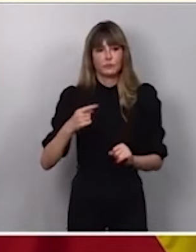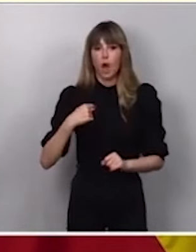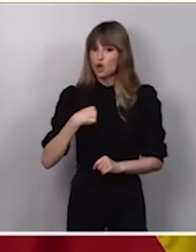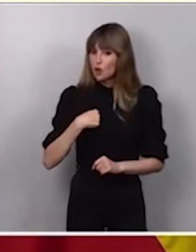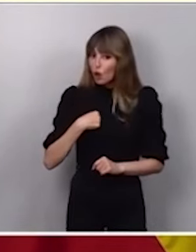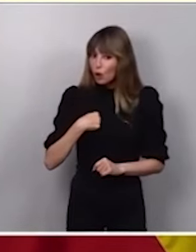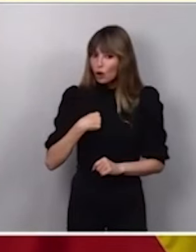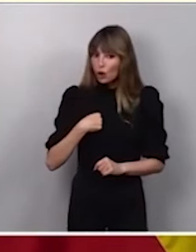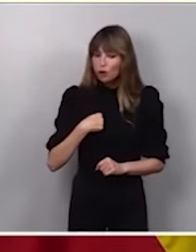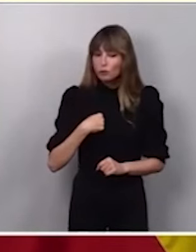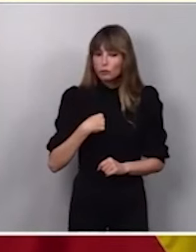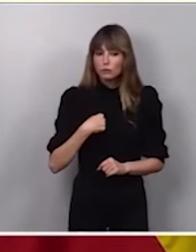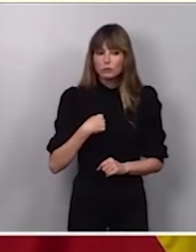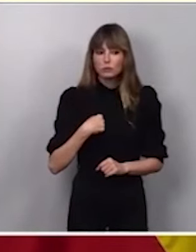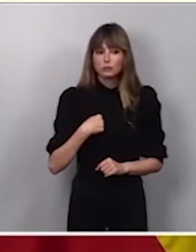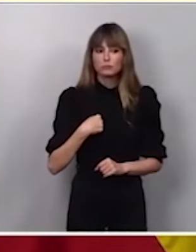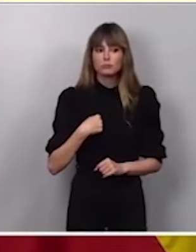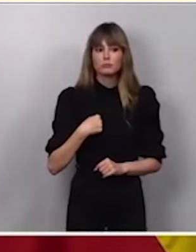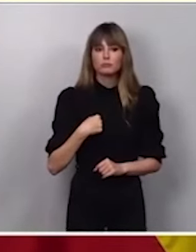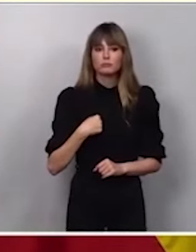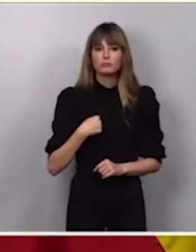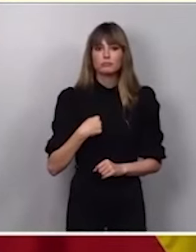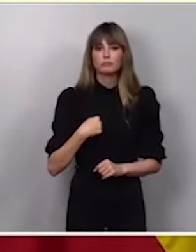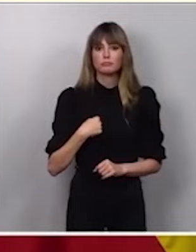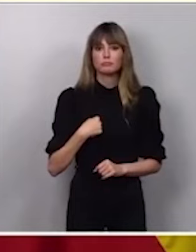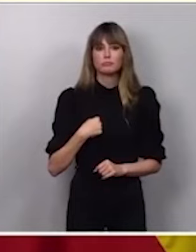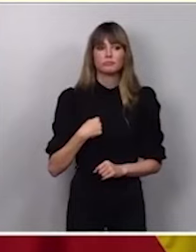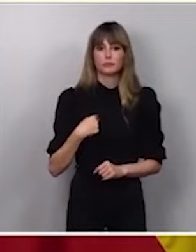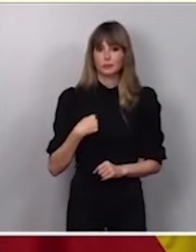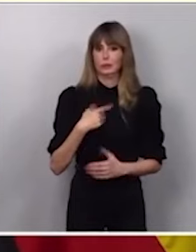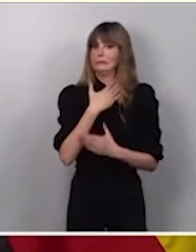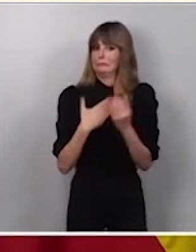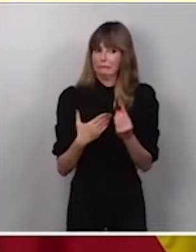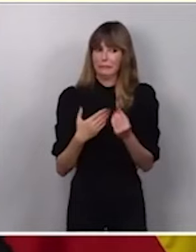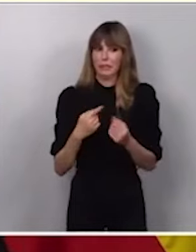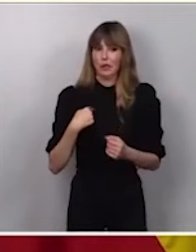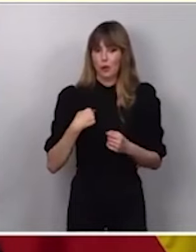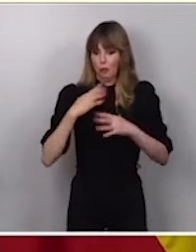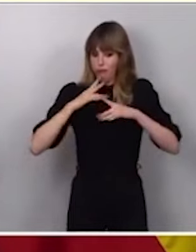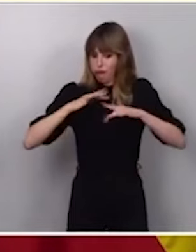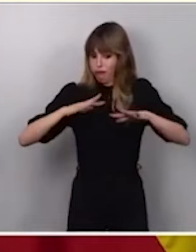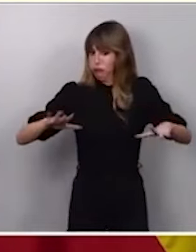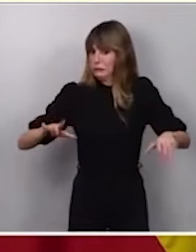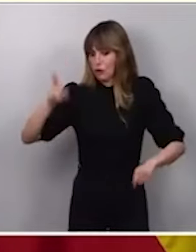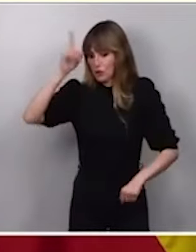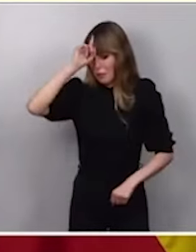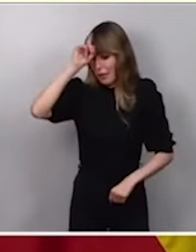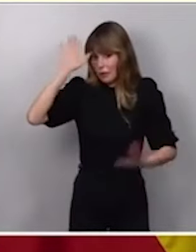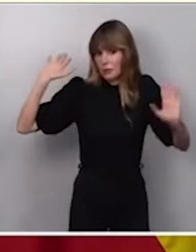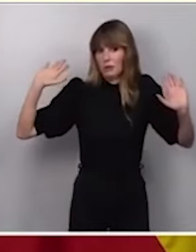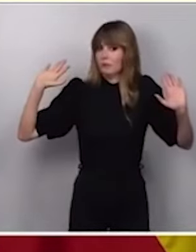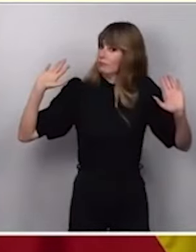hubiera tenido la mínima noción, y ese es quizá mi gran error, de que iba a tener la difusión y la repercusión que ha tenido,